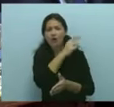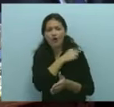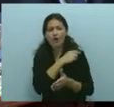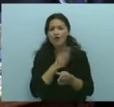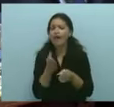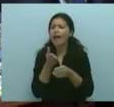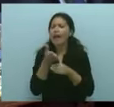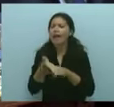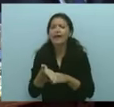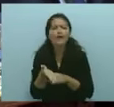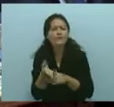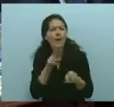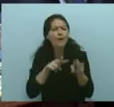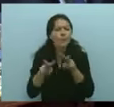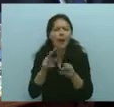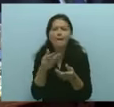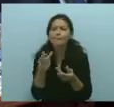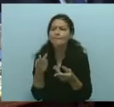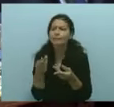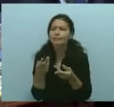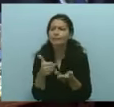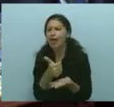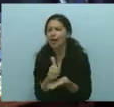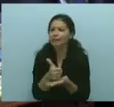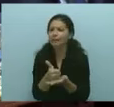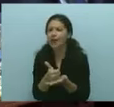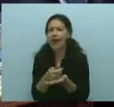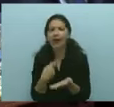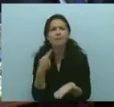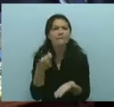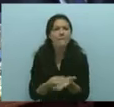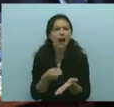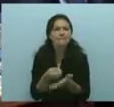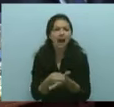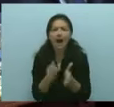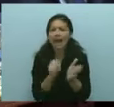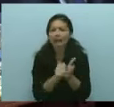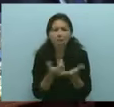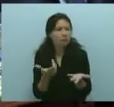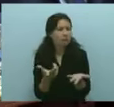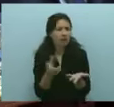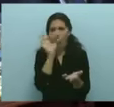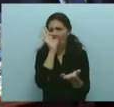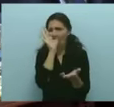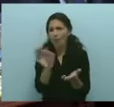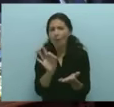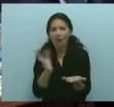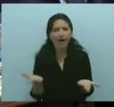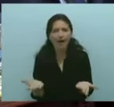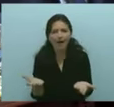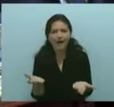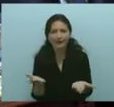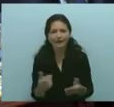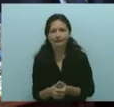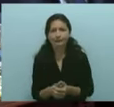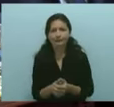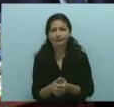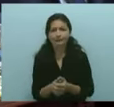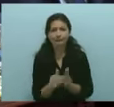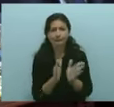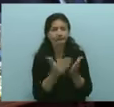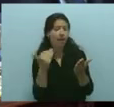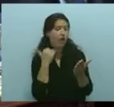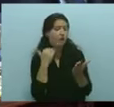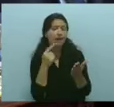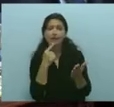ver si había llegado la carta con la pensión, vanamente, porque esa carta no iba a llegar nunca. Y termina la novela cuando la